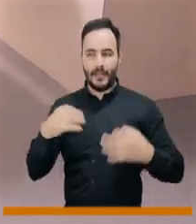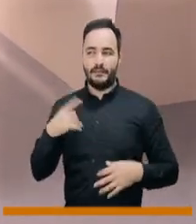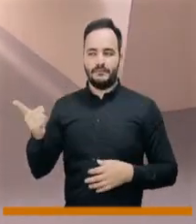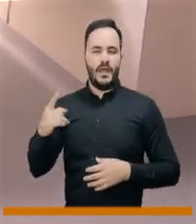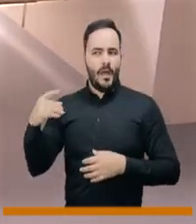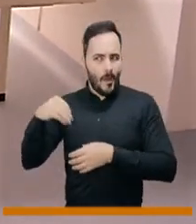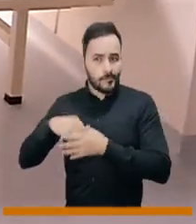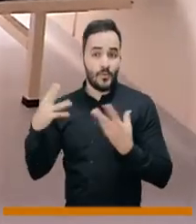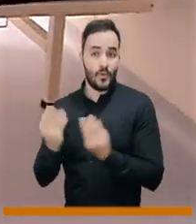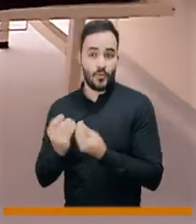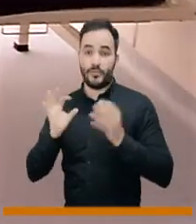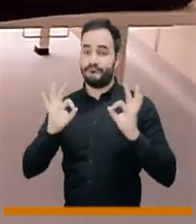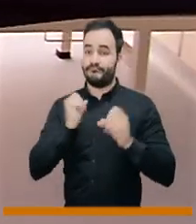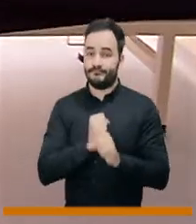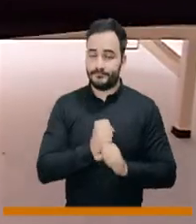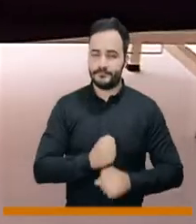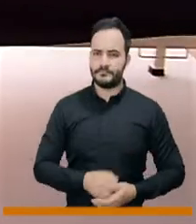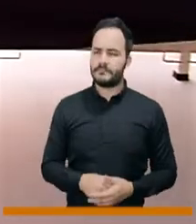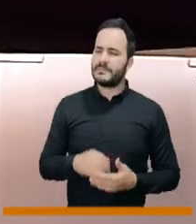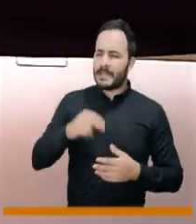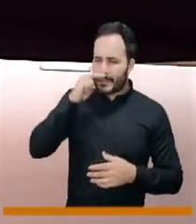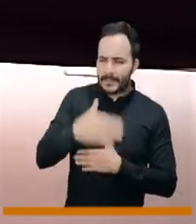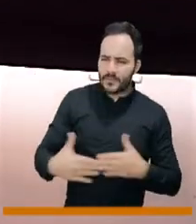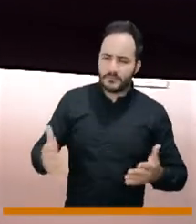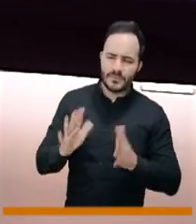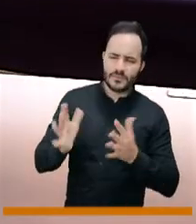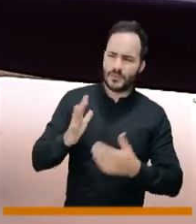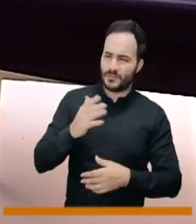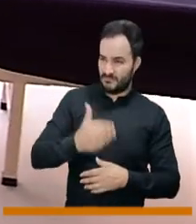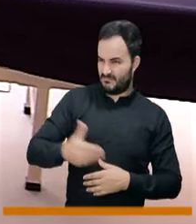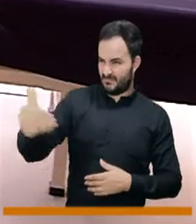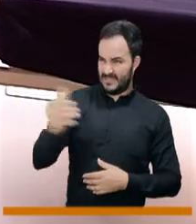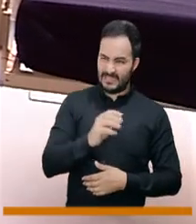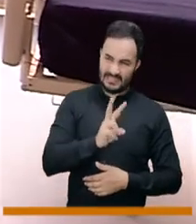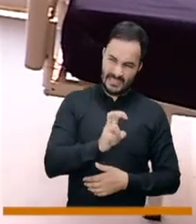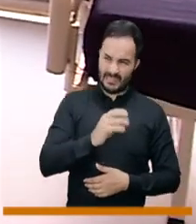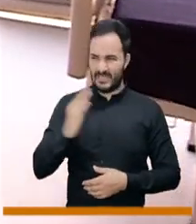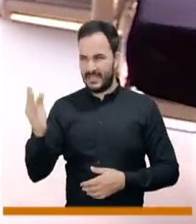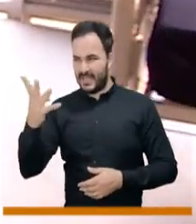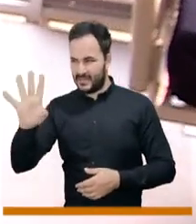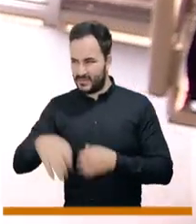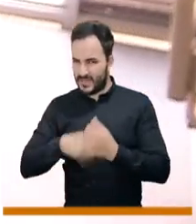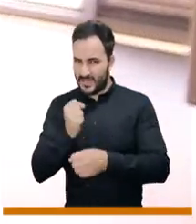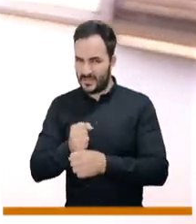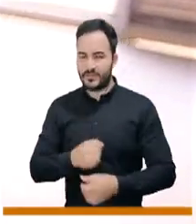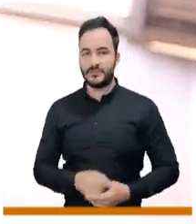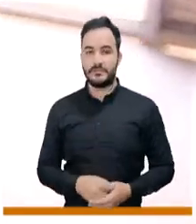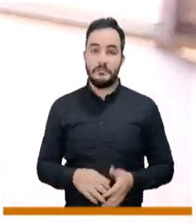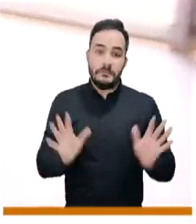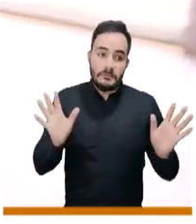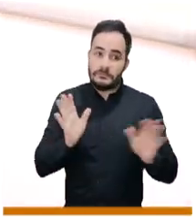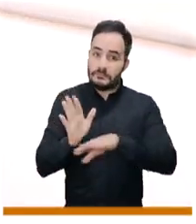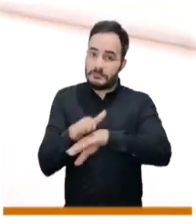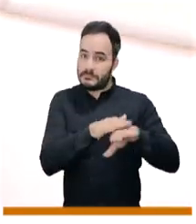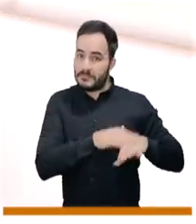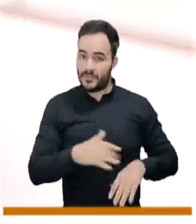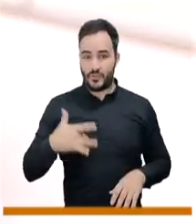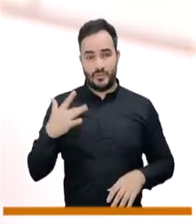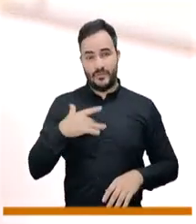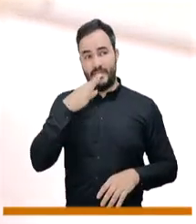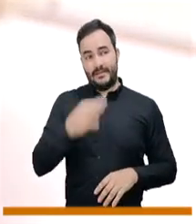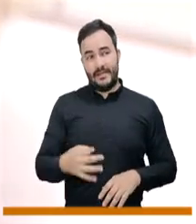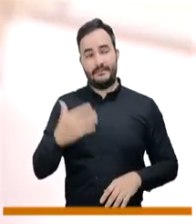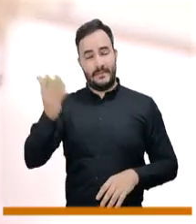de estos pacientes que sabemos que se requiere de mucha ayuda. Estamos hablando de niños con edades entre los 7 y los 14 años. Yo creo que